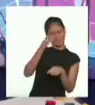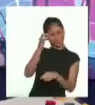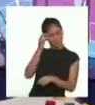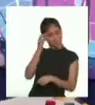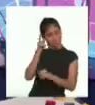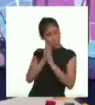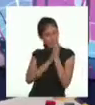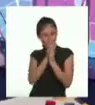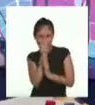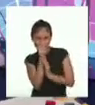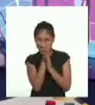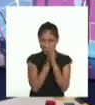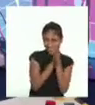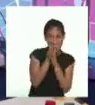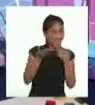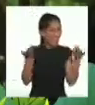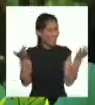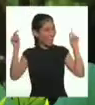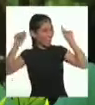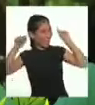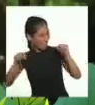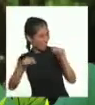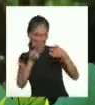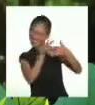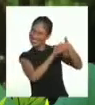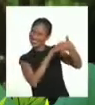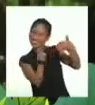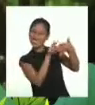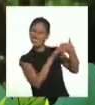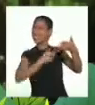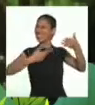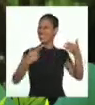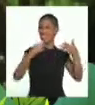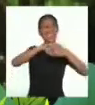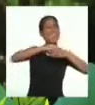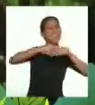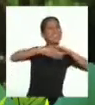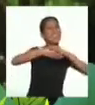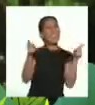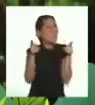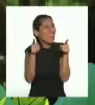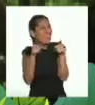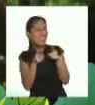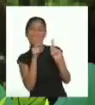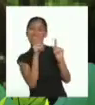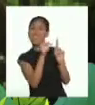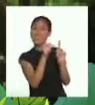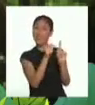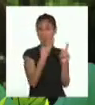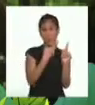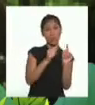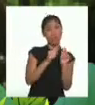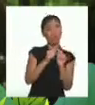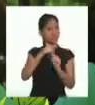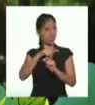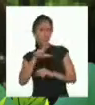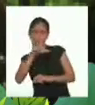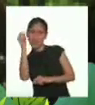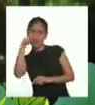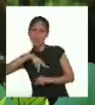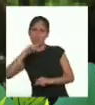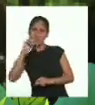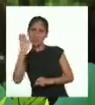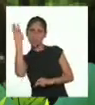¿Ocurrirá algo misterioso? ¡Ahora lo veremos! Esta es la leyenda de la Madre de la